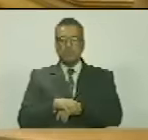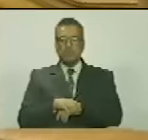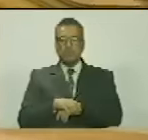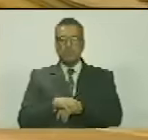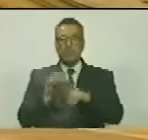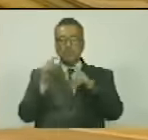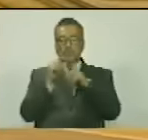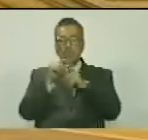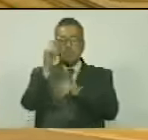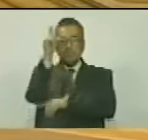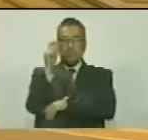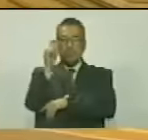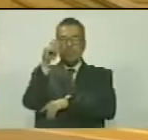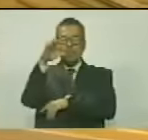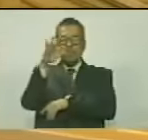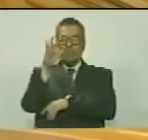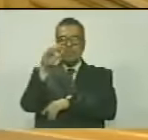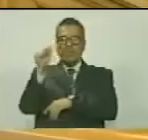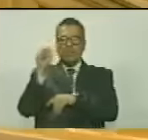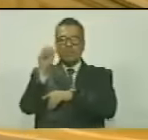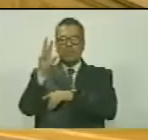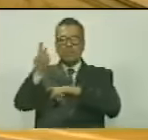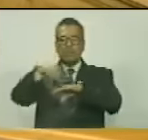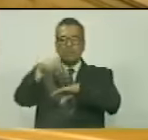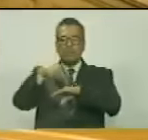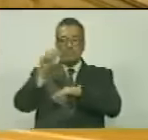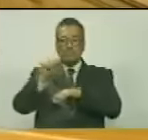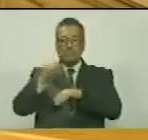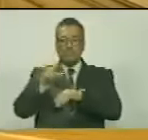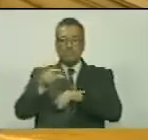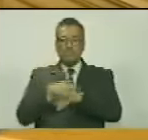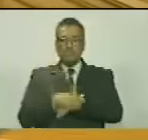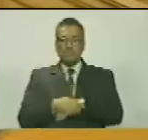Tiene la palabra el diputado Alfonso Campos, solicitó a la tribuna de oradores y se le concede.